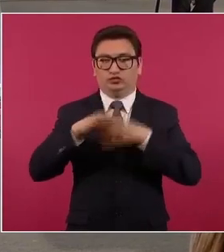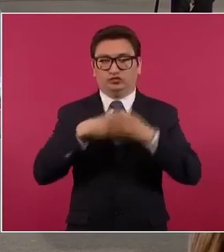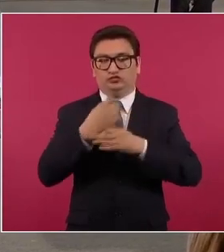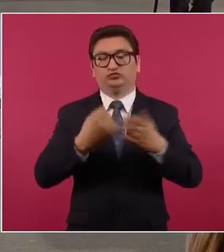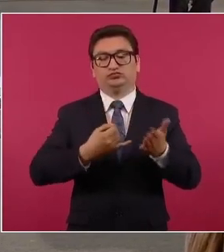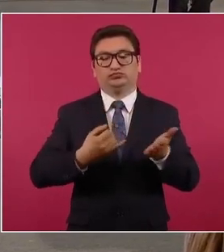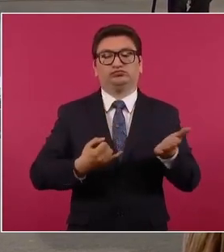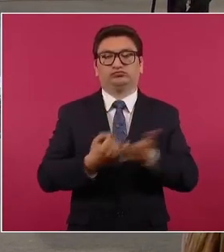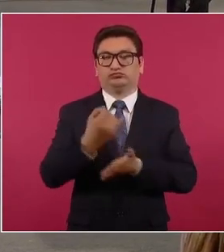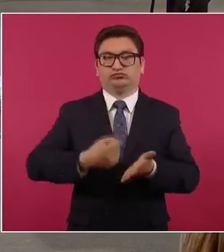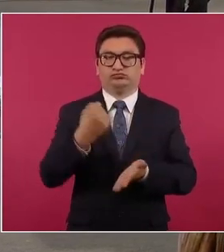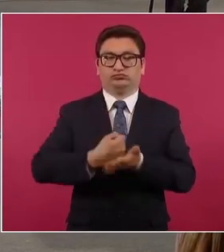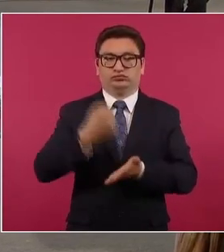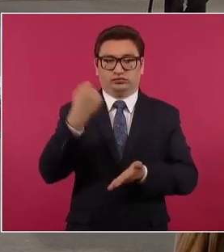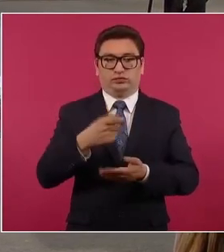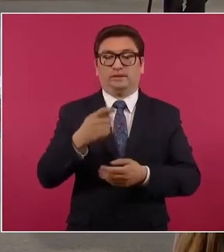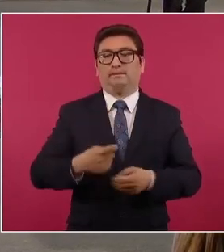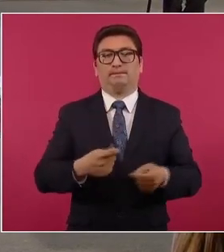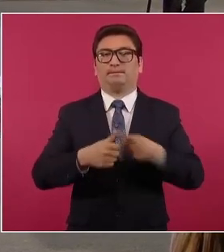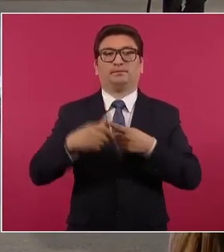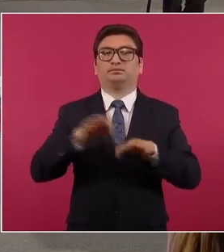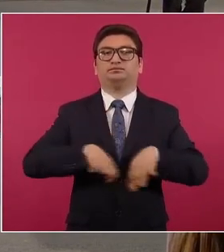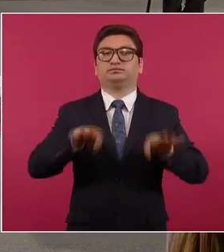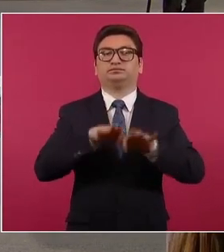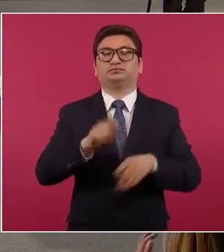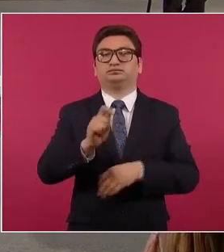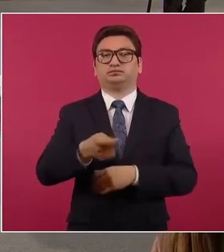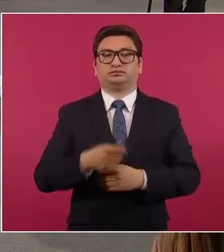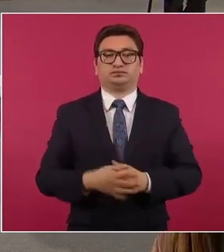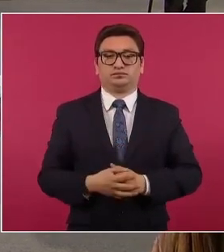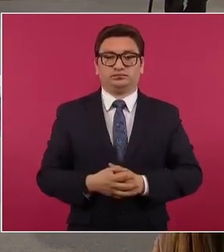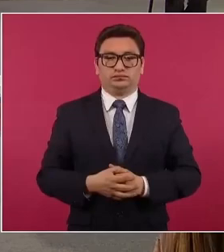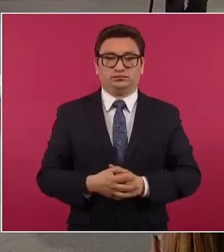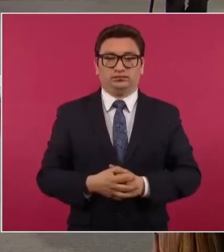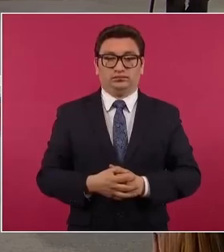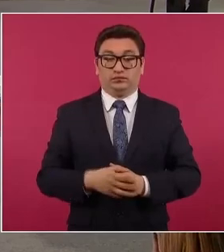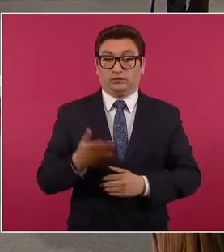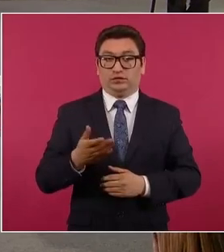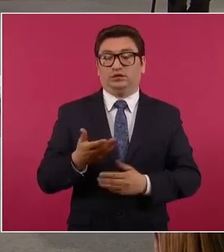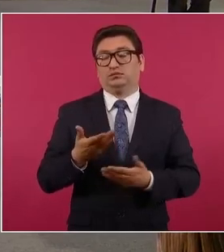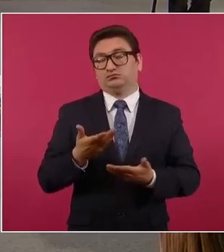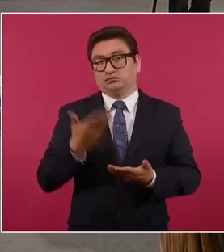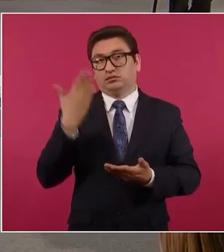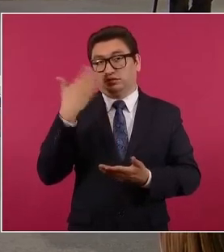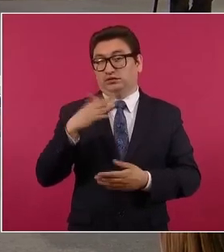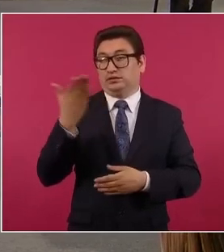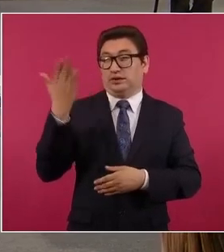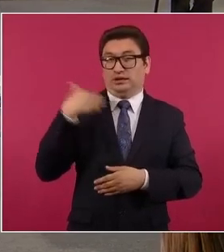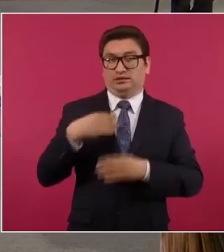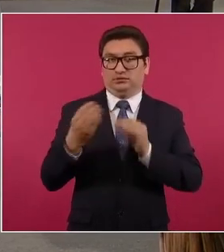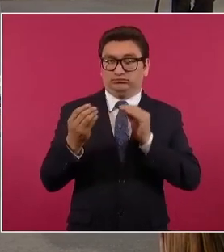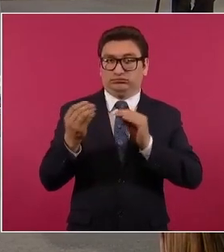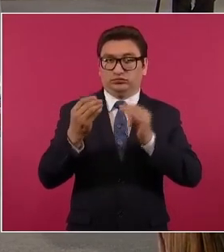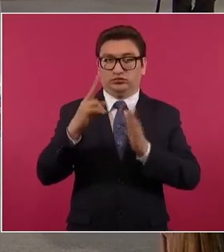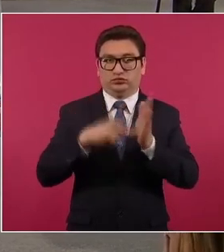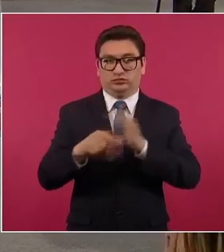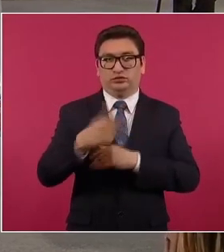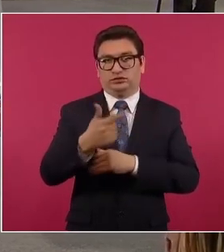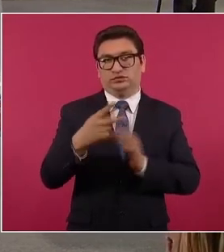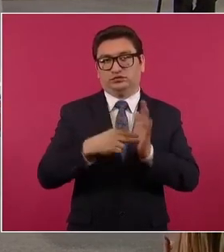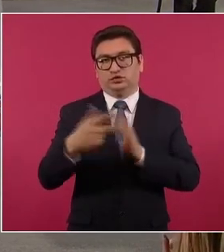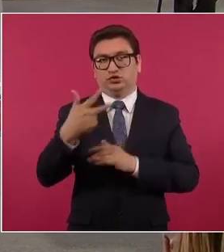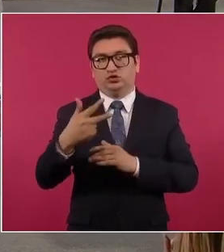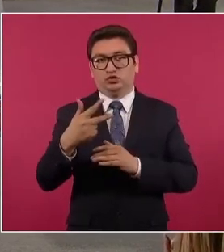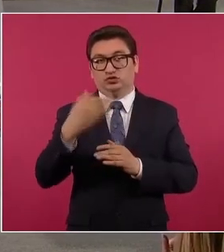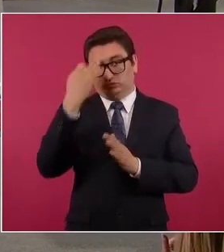importante, el primer dato importante es que el debate que hubo en 2007-2008